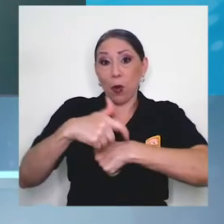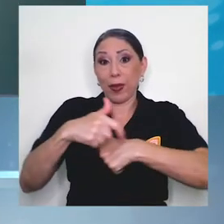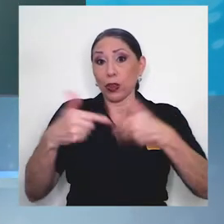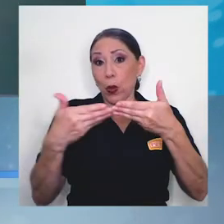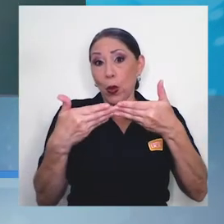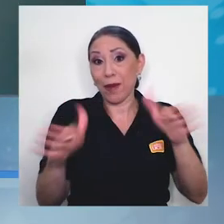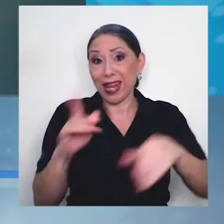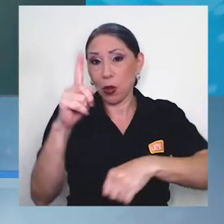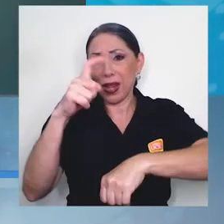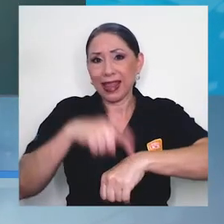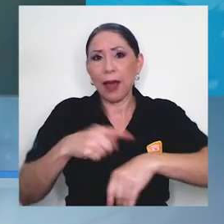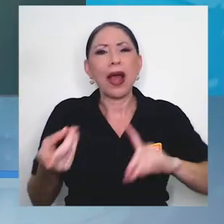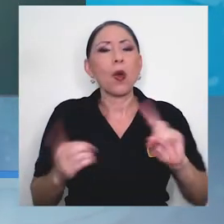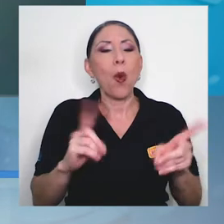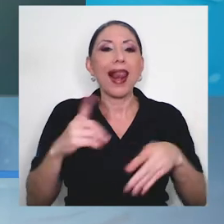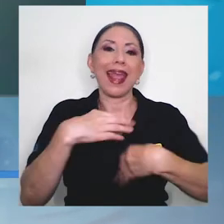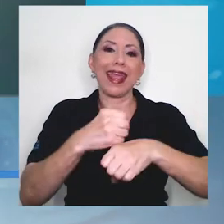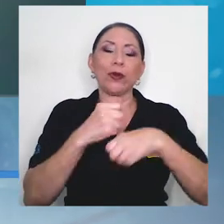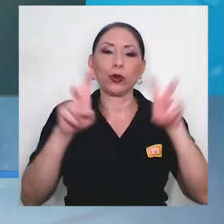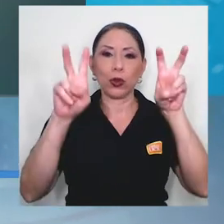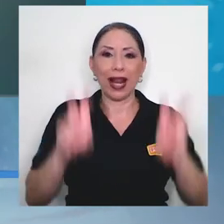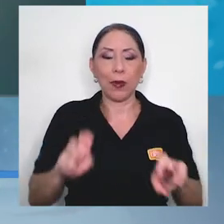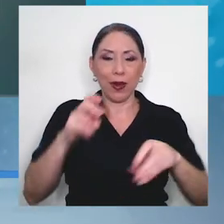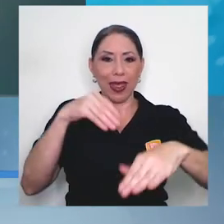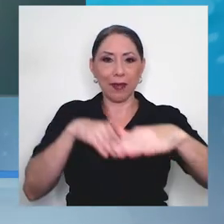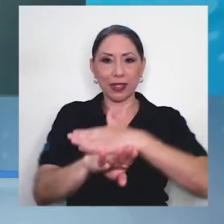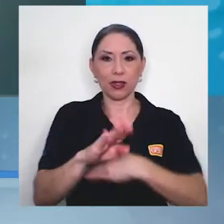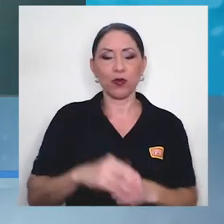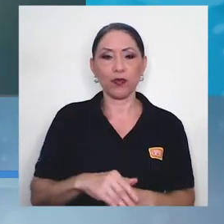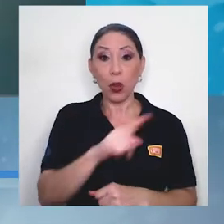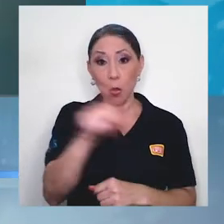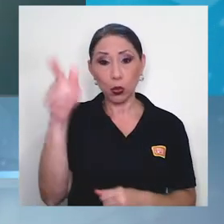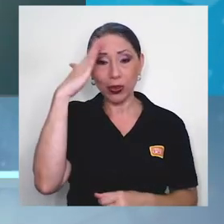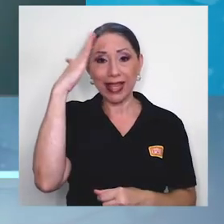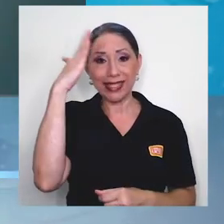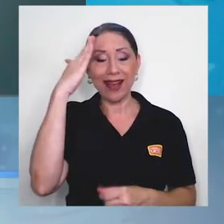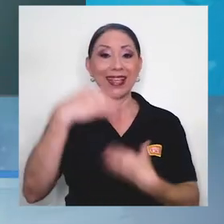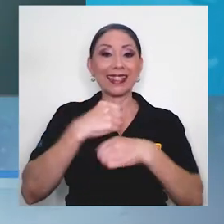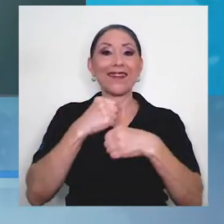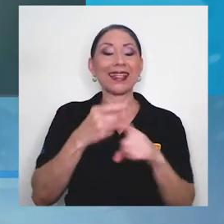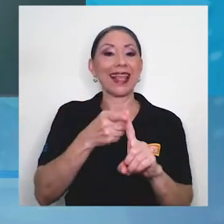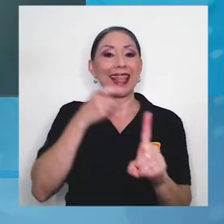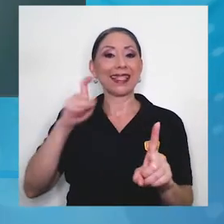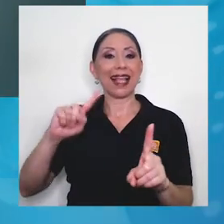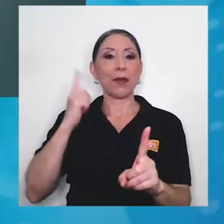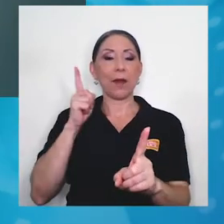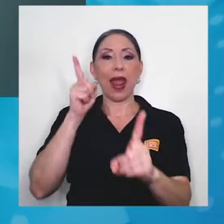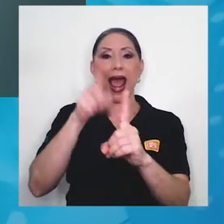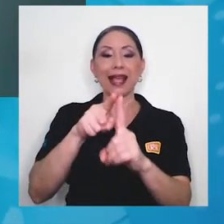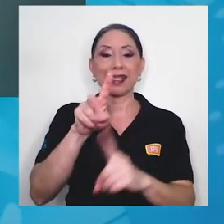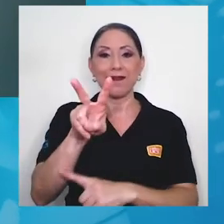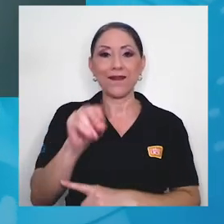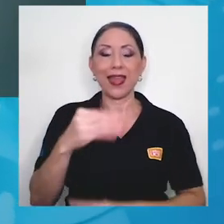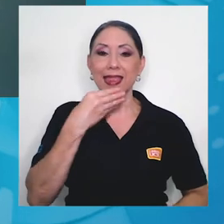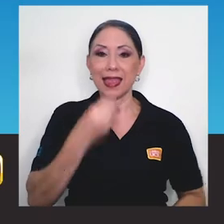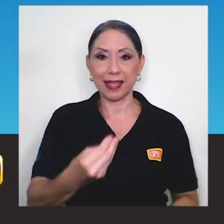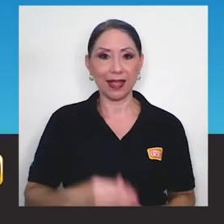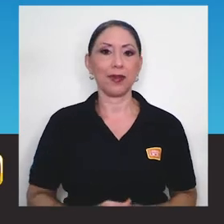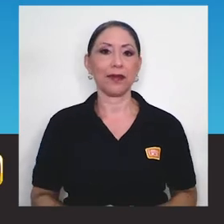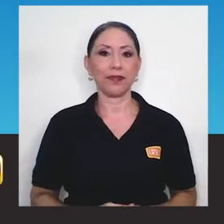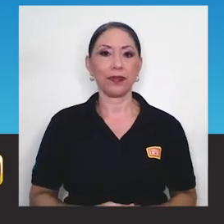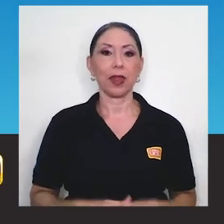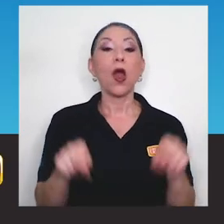habilitada es la de ejecución de la prueba de admisión, que, como ustedes saben, se va a realizar del 1 al 20 de diciembre.